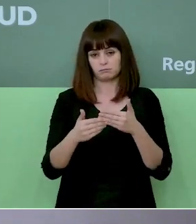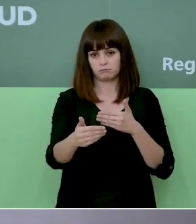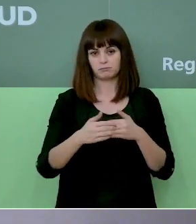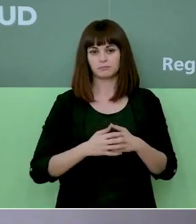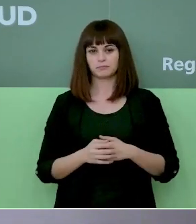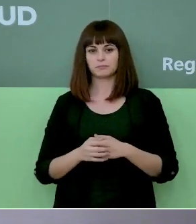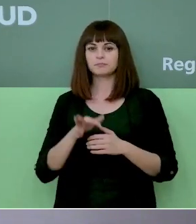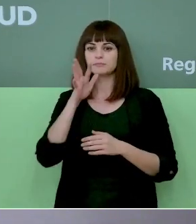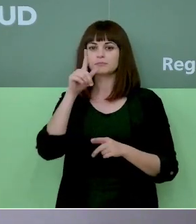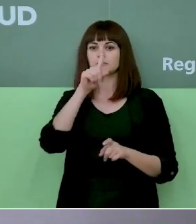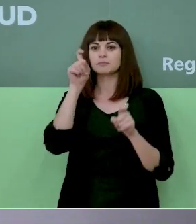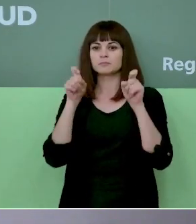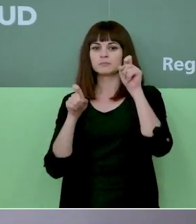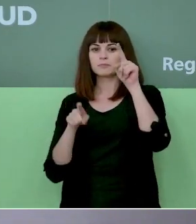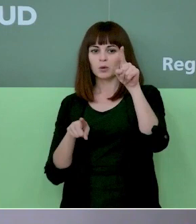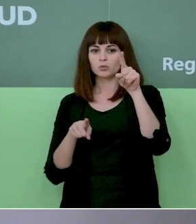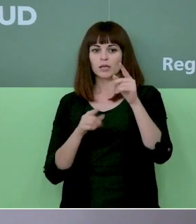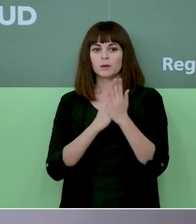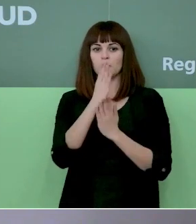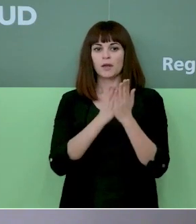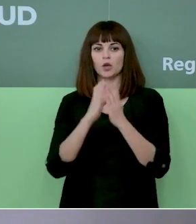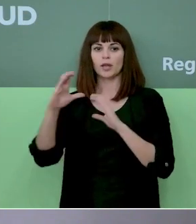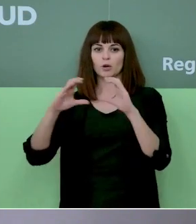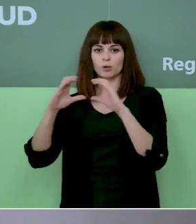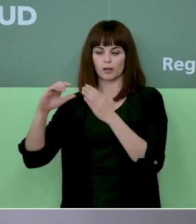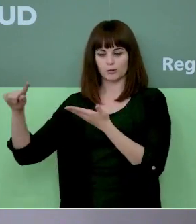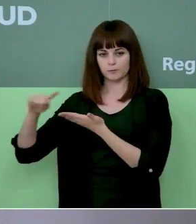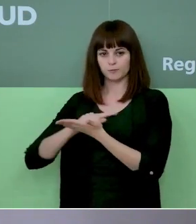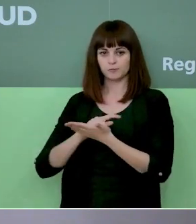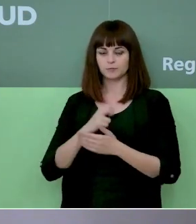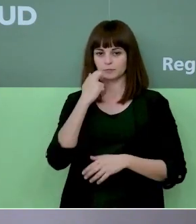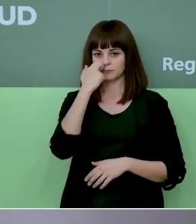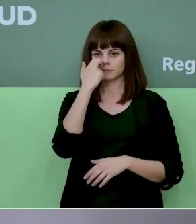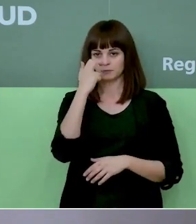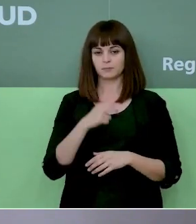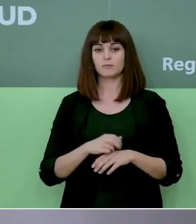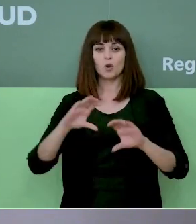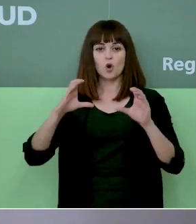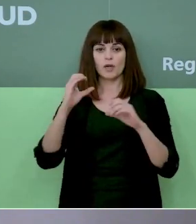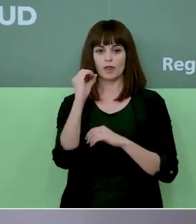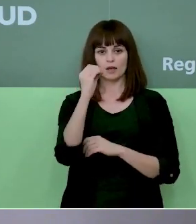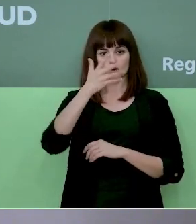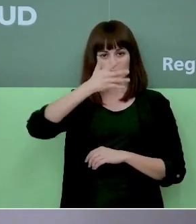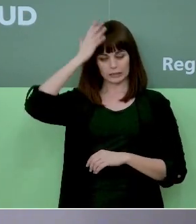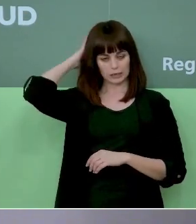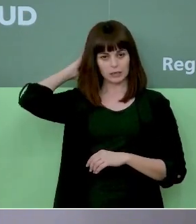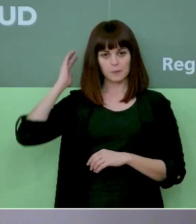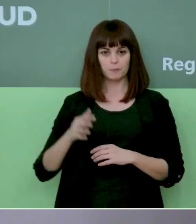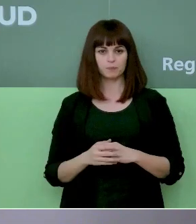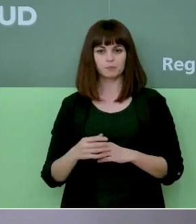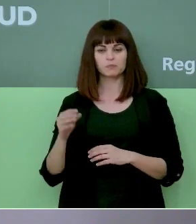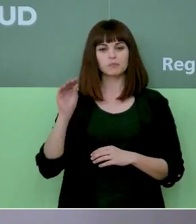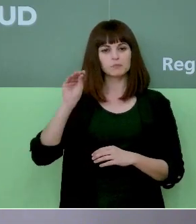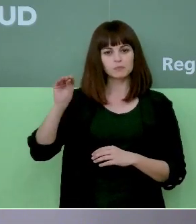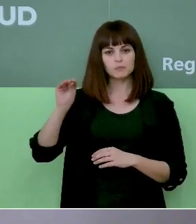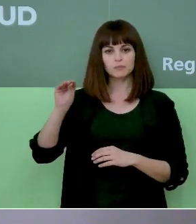damos paso ahora a las preguntas que nos han remitido otros medios de comunicación en primer lugar Onda Acero Cartagena nos pregunta